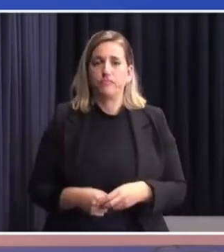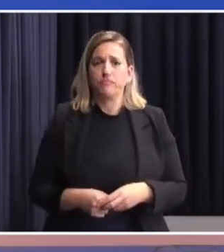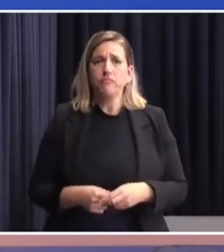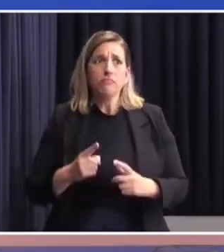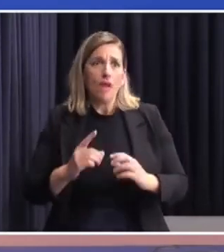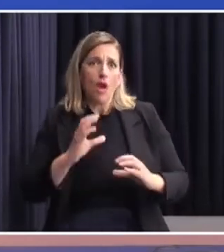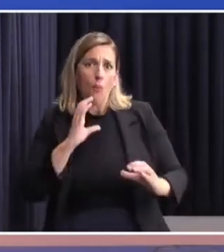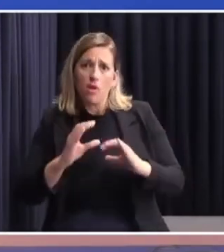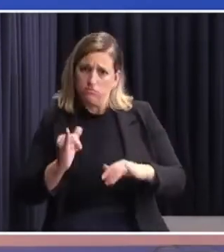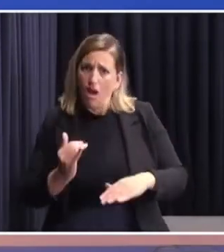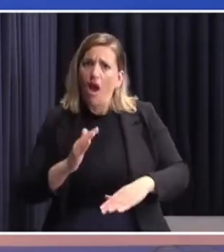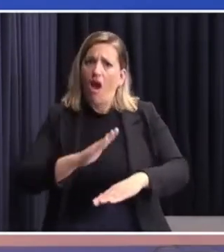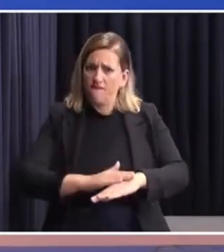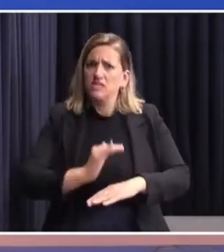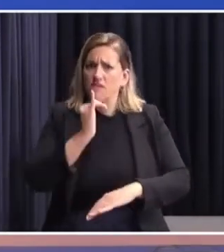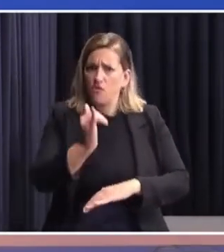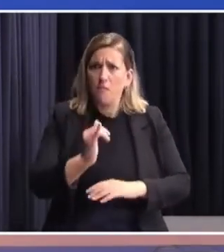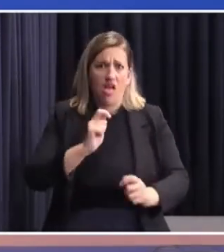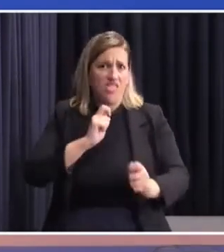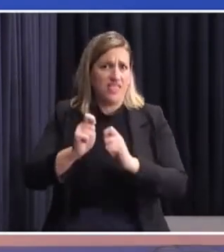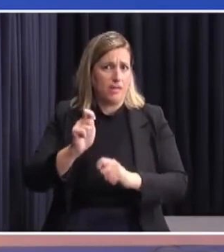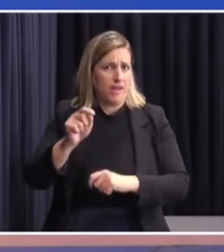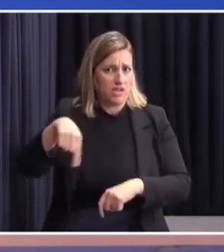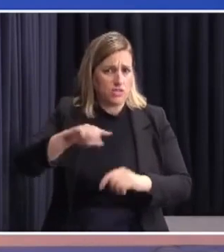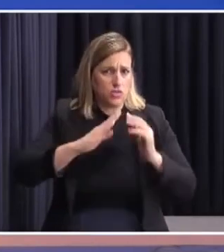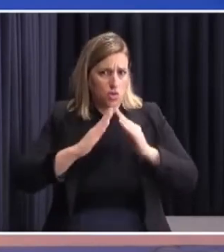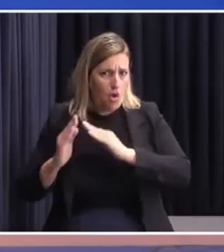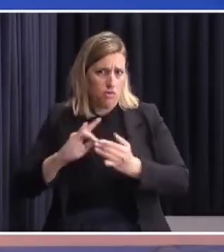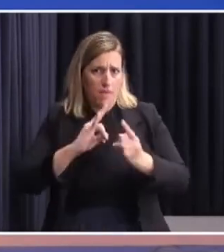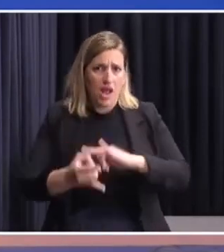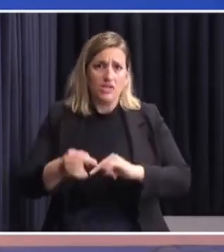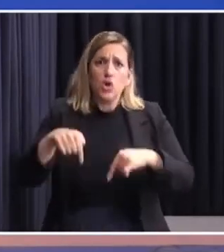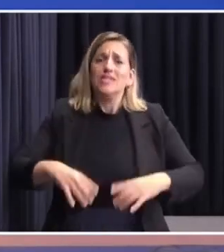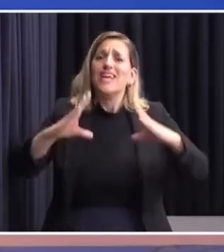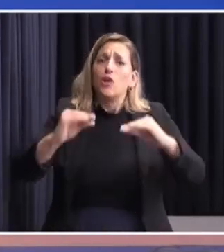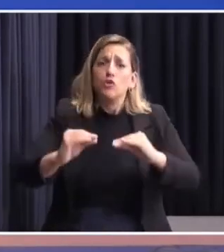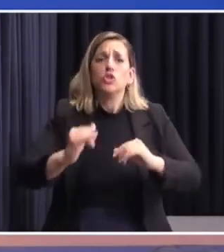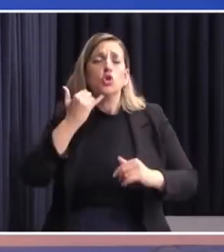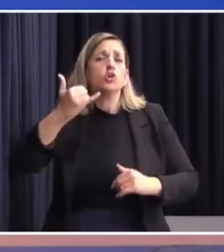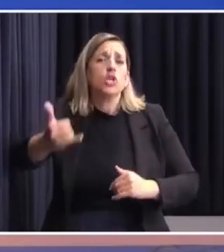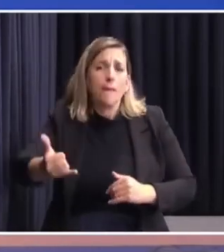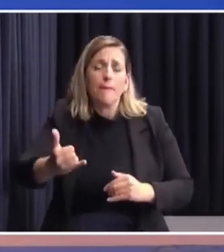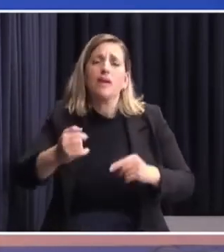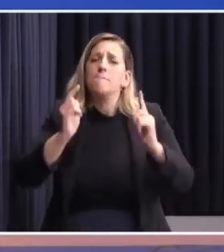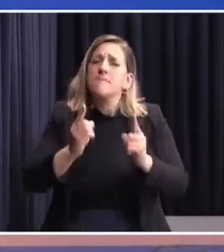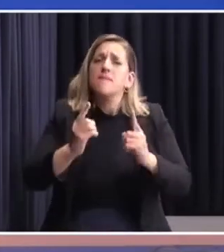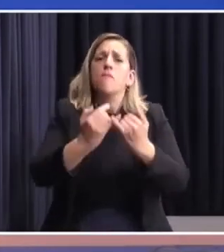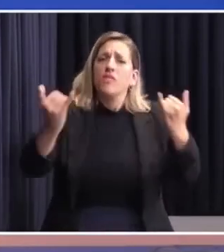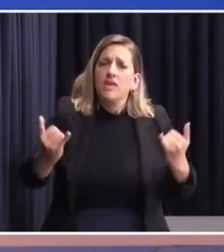Comunicación que fue informada en la interpelación. Esa noche me comuniqué por teléfono con